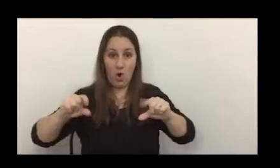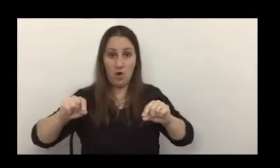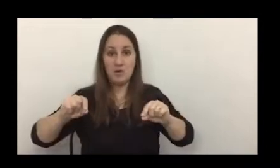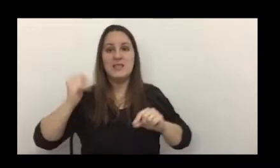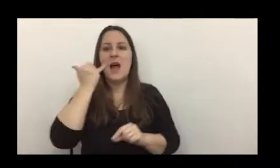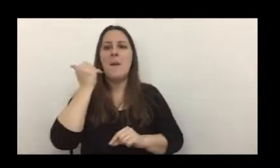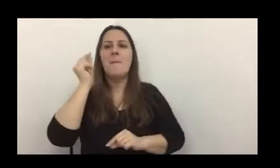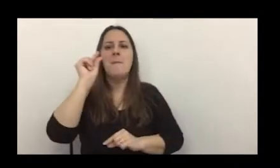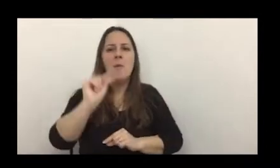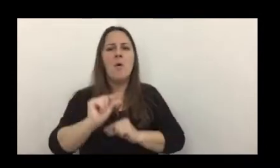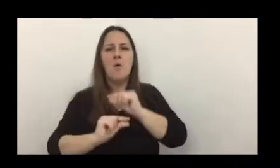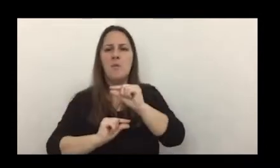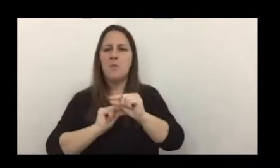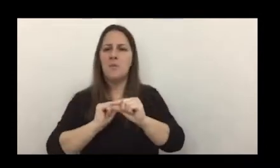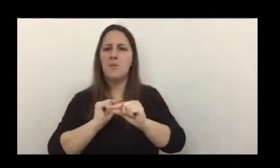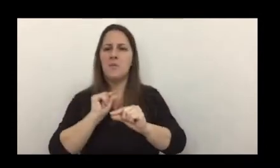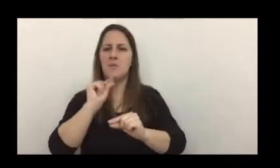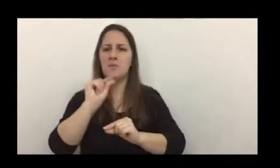ligeramente desplazadas,